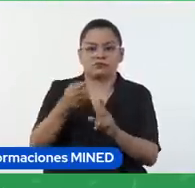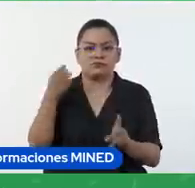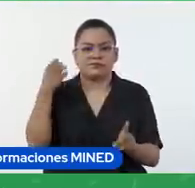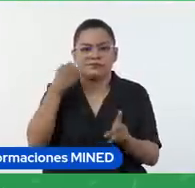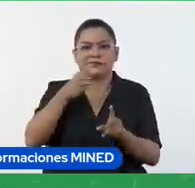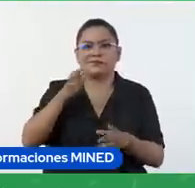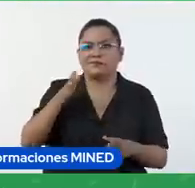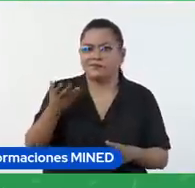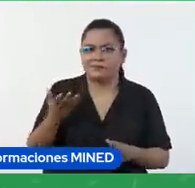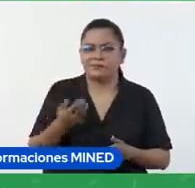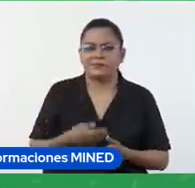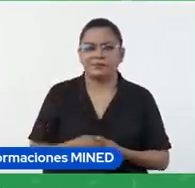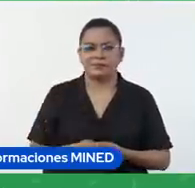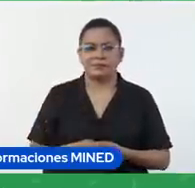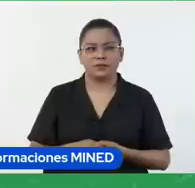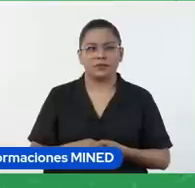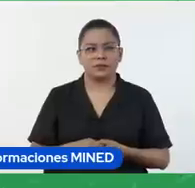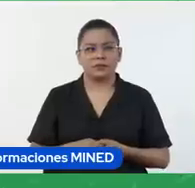cada uno.